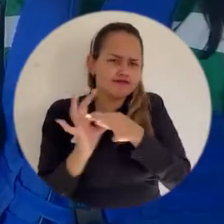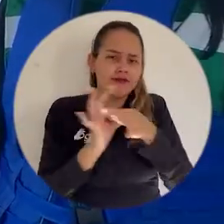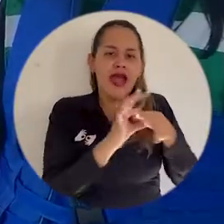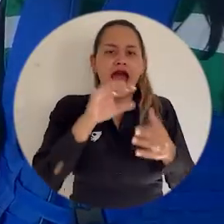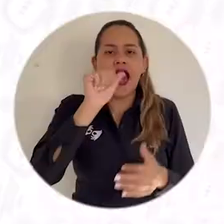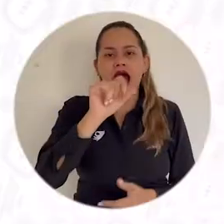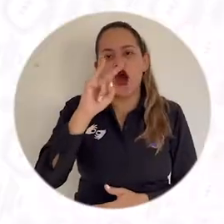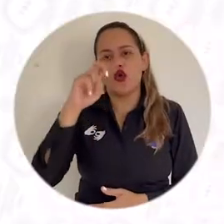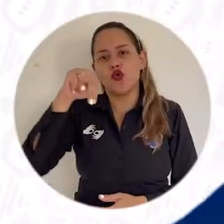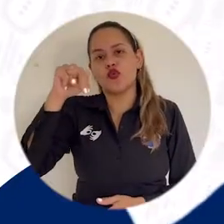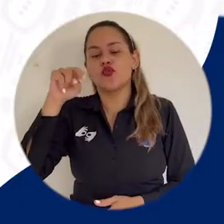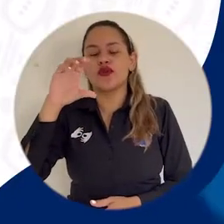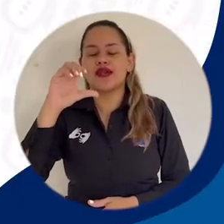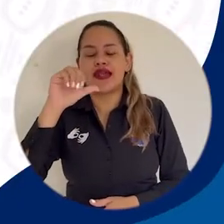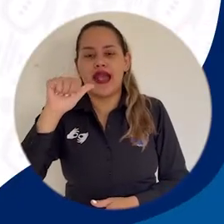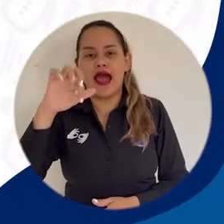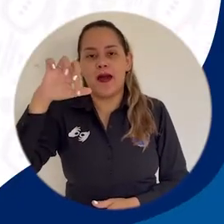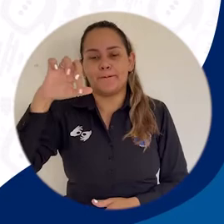AUNAP.